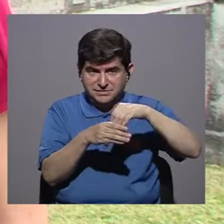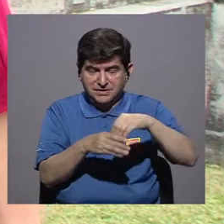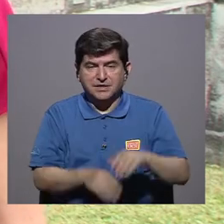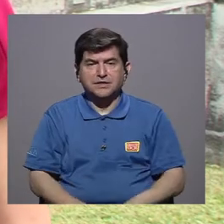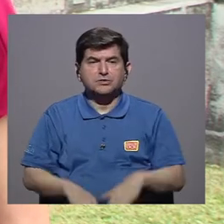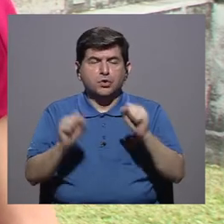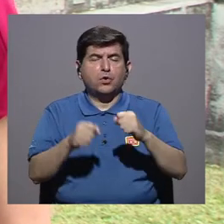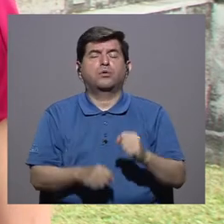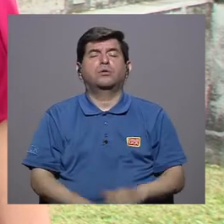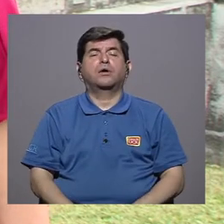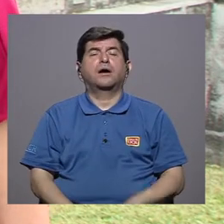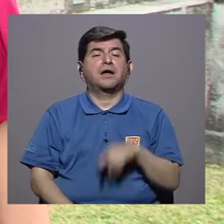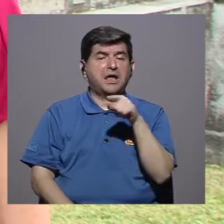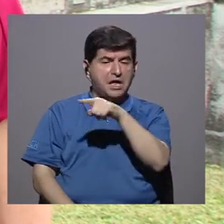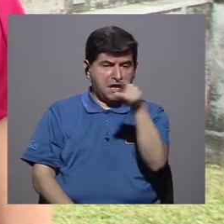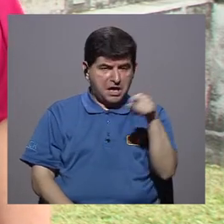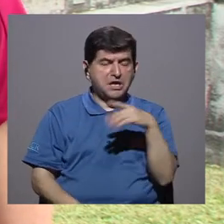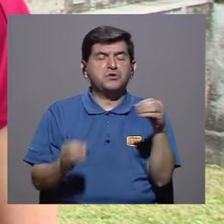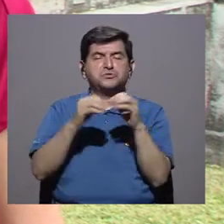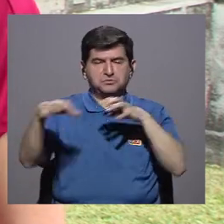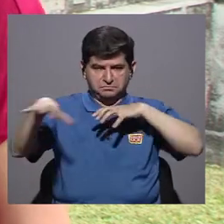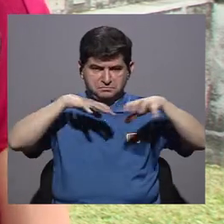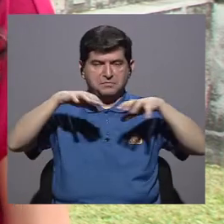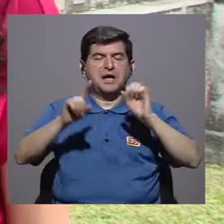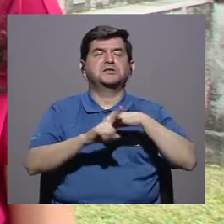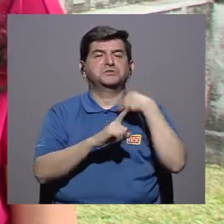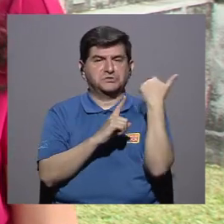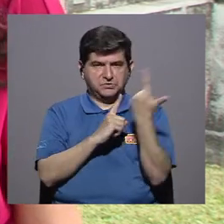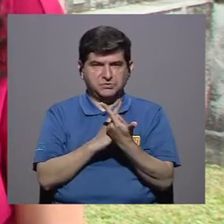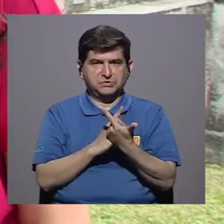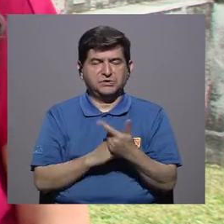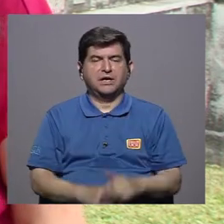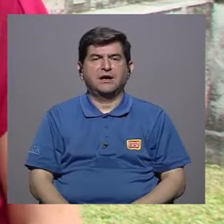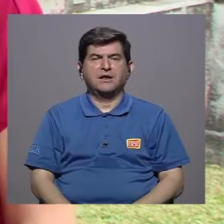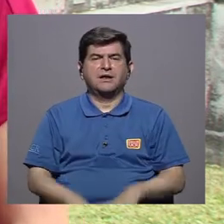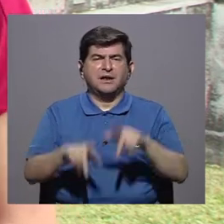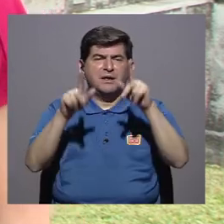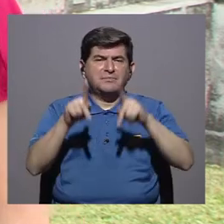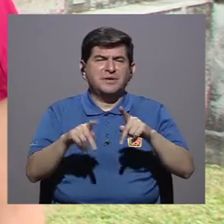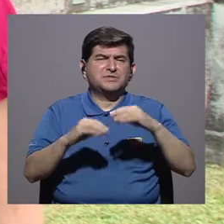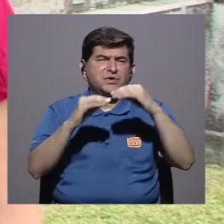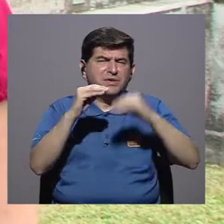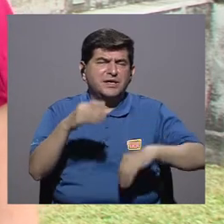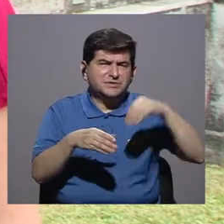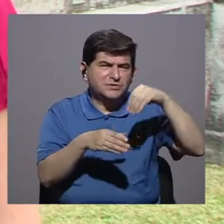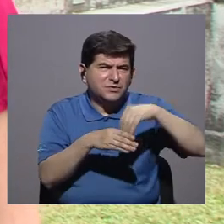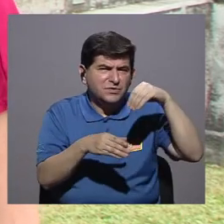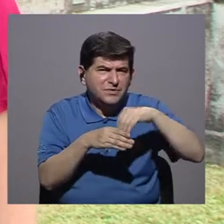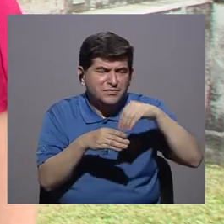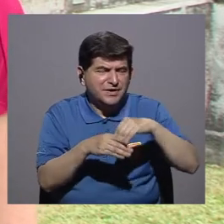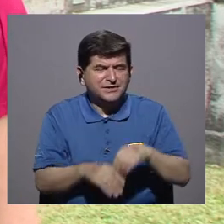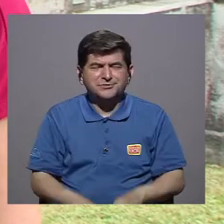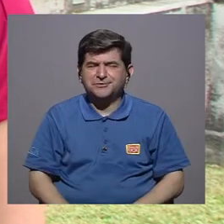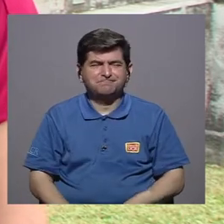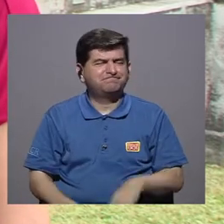ingreso subjetivo, es decir, que pueden ahorrar, realizan más actividades sociales que las que tienen menos